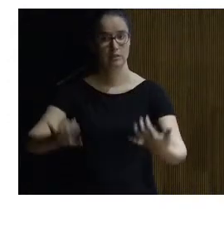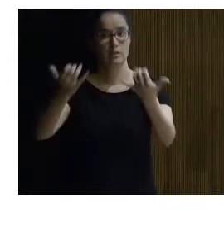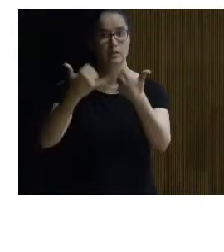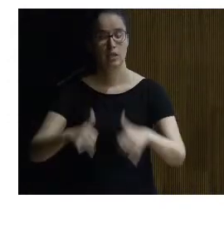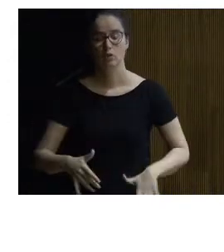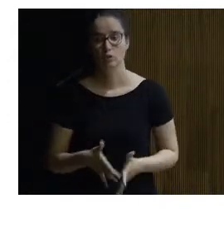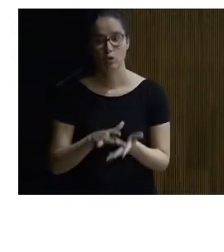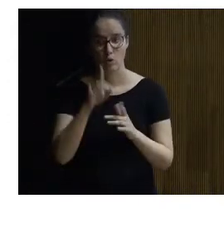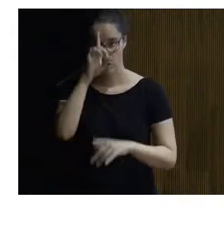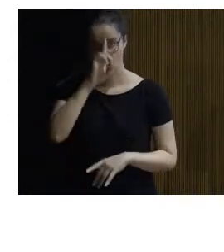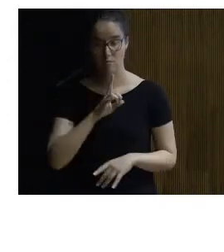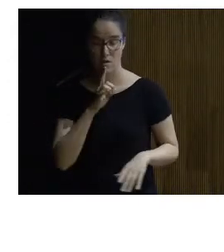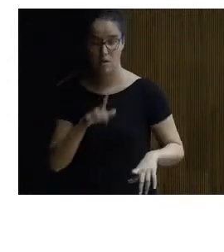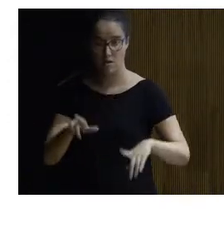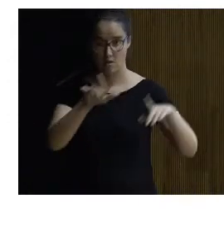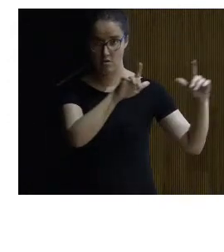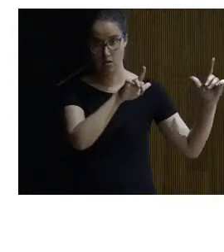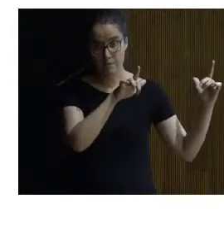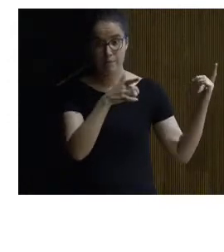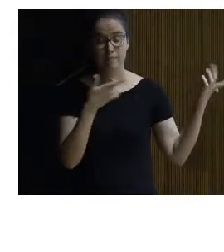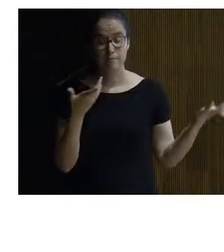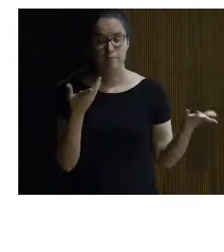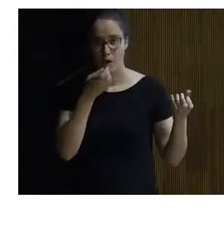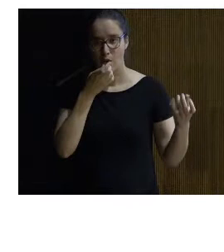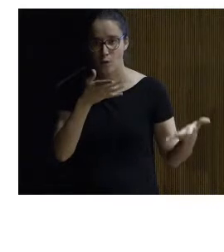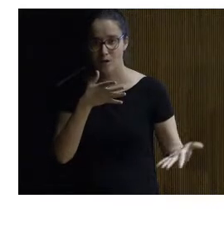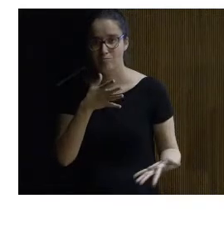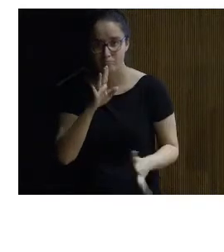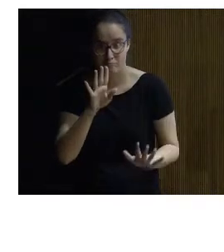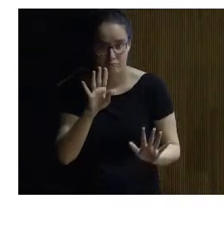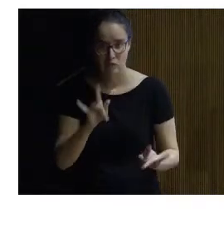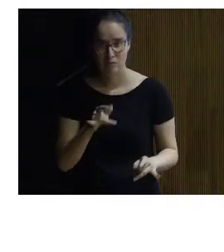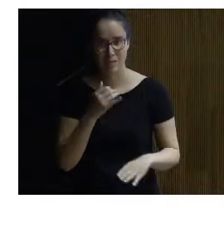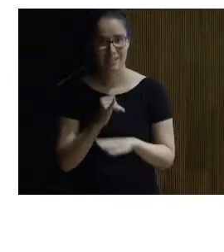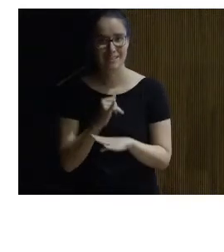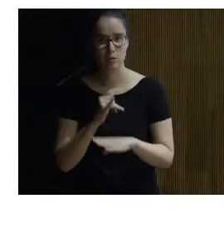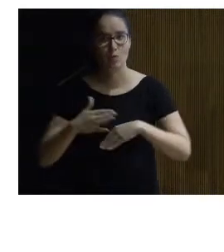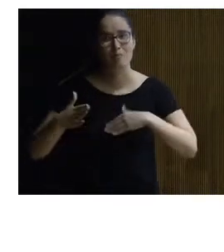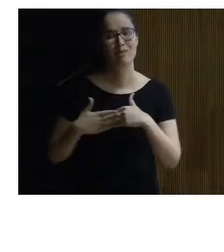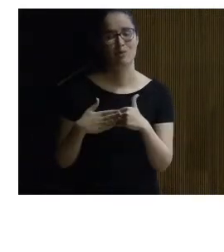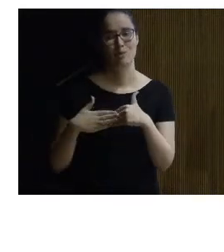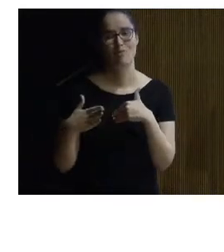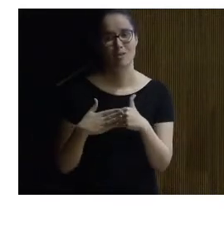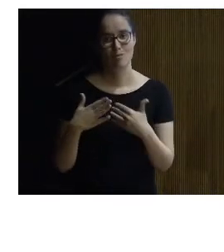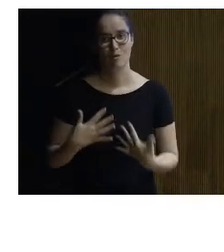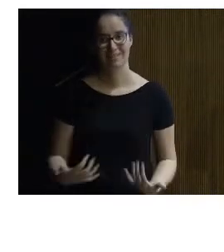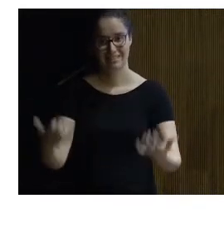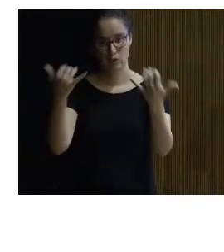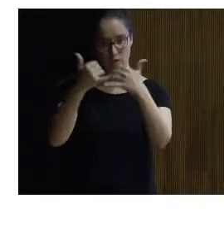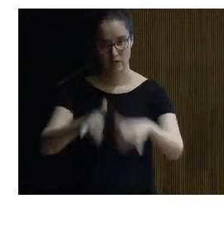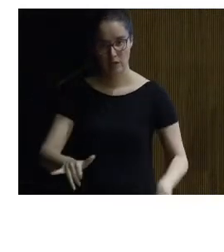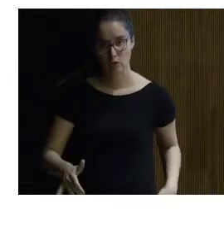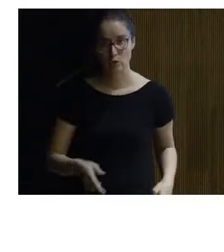imagen de esa plataforma elevadora vertical y bueno pues ahora podemos decir que el instituto por lo menos el salón de actos